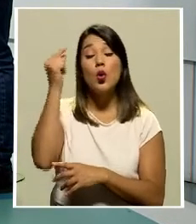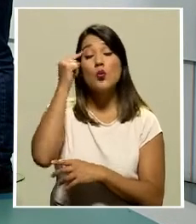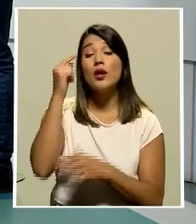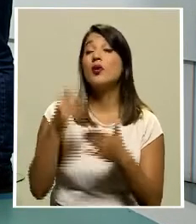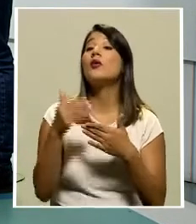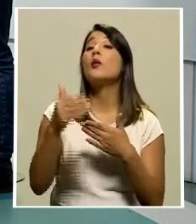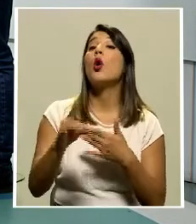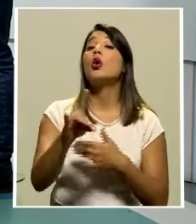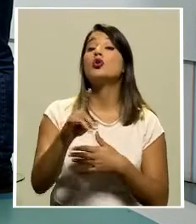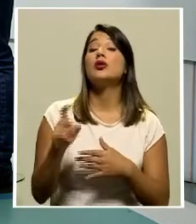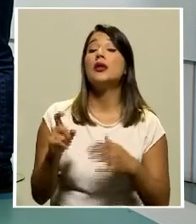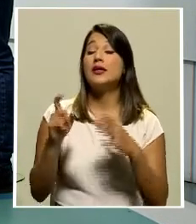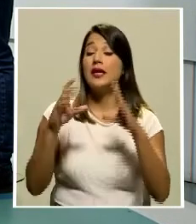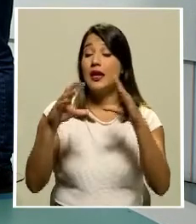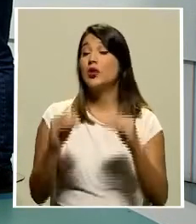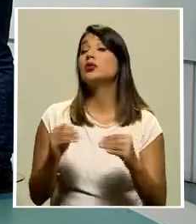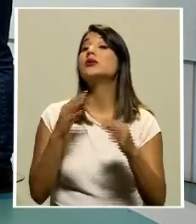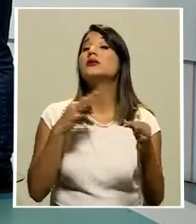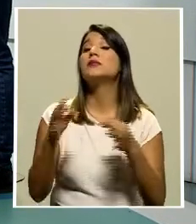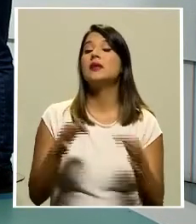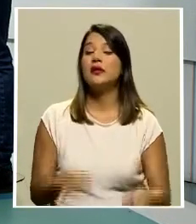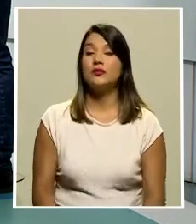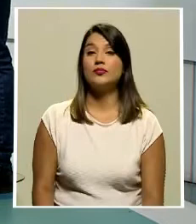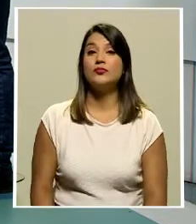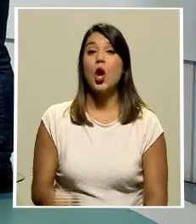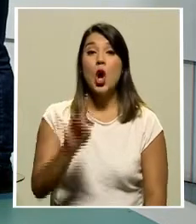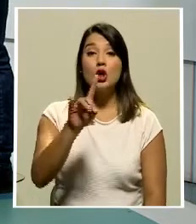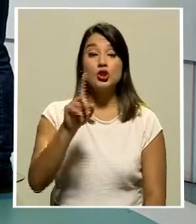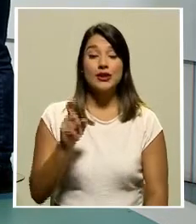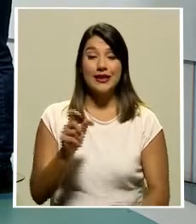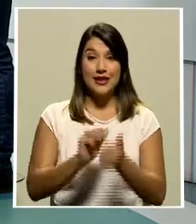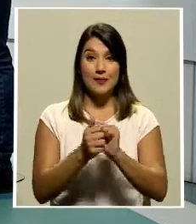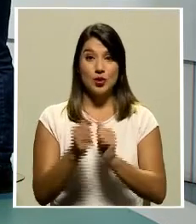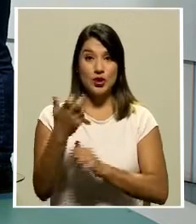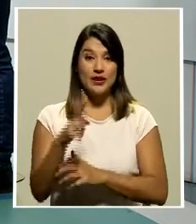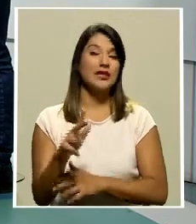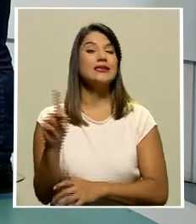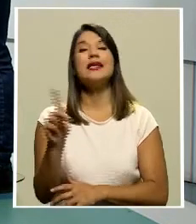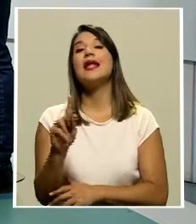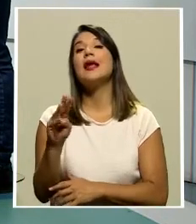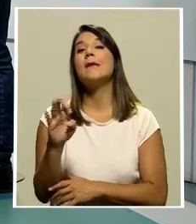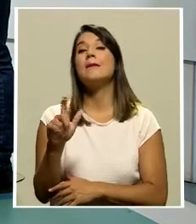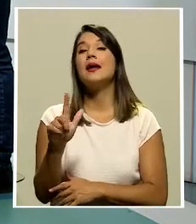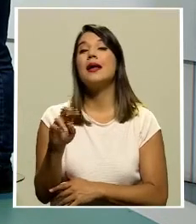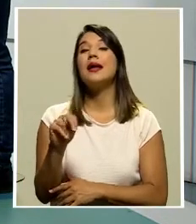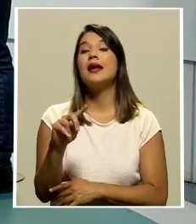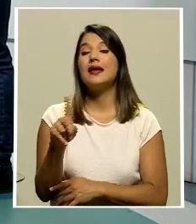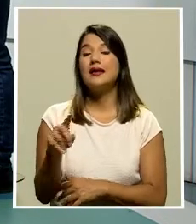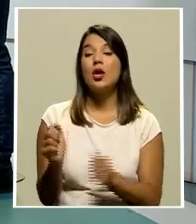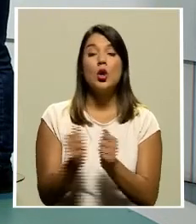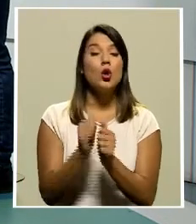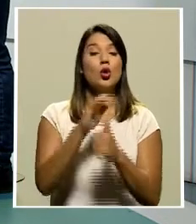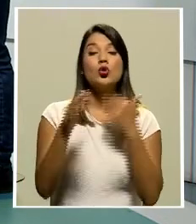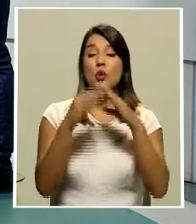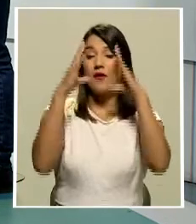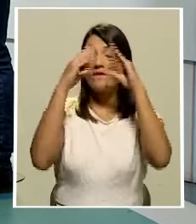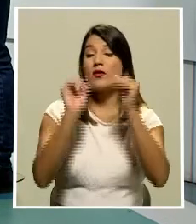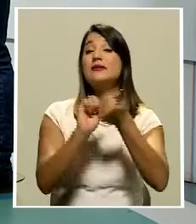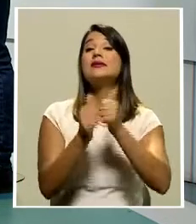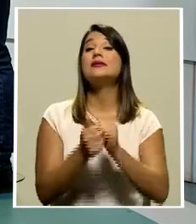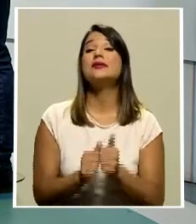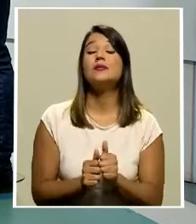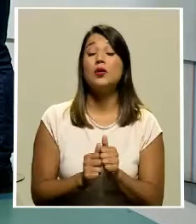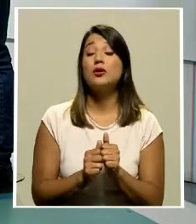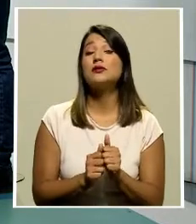las 8 y 30 deportivas del 13 estaremos ampliando muy bien 8 y 30 deportivas del 13 Kenneth Meléndez con toda la información deportiva